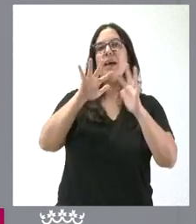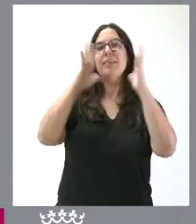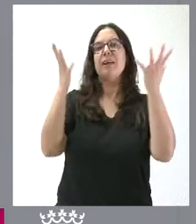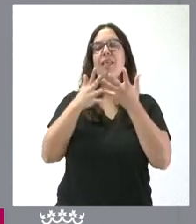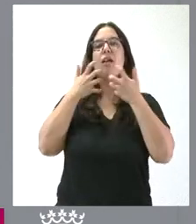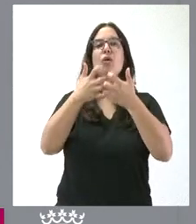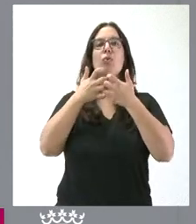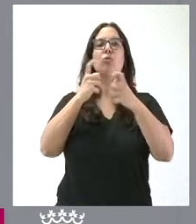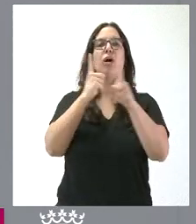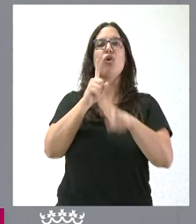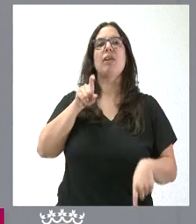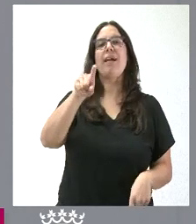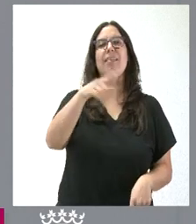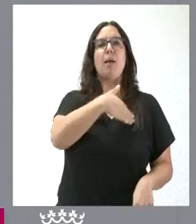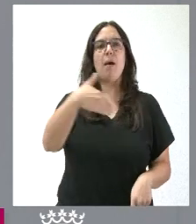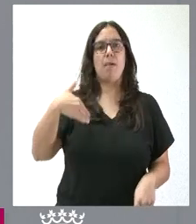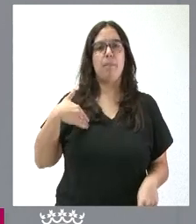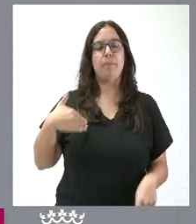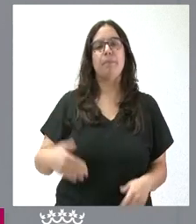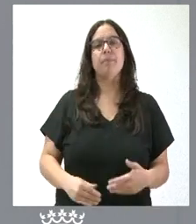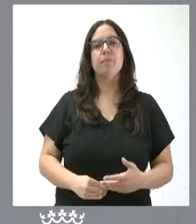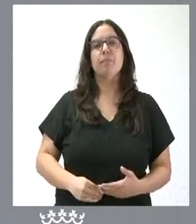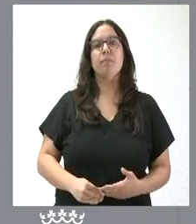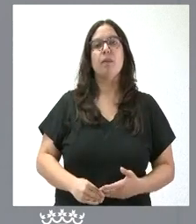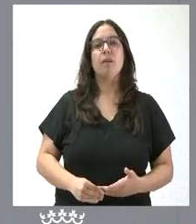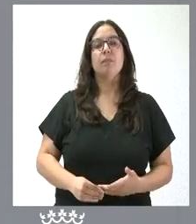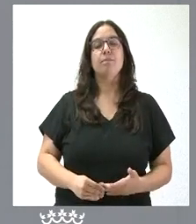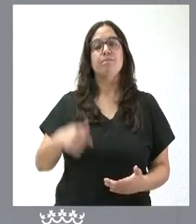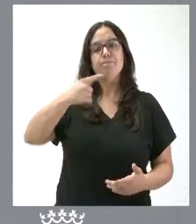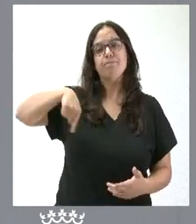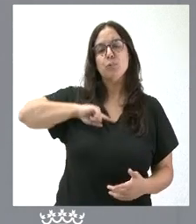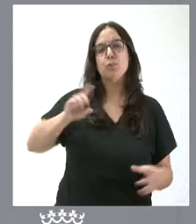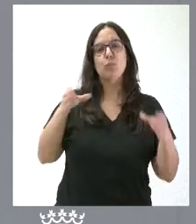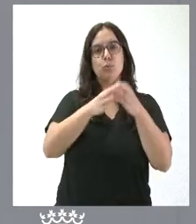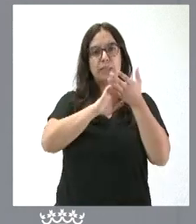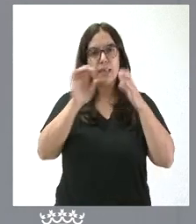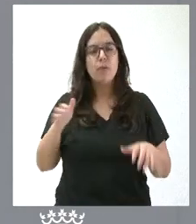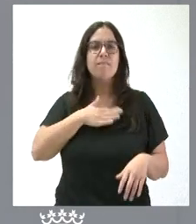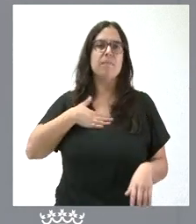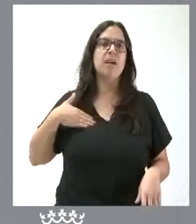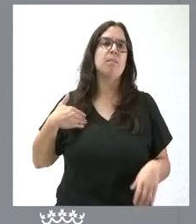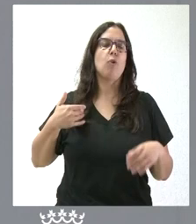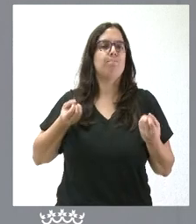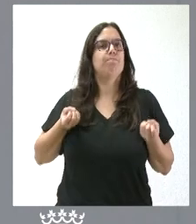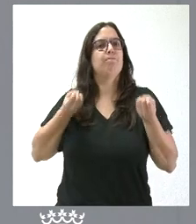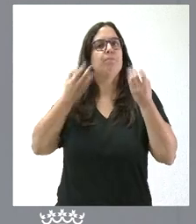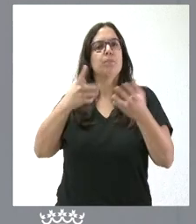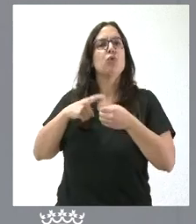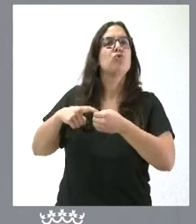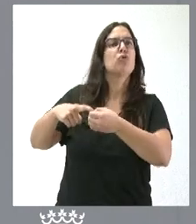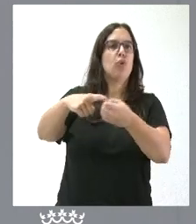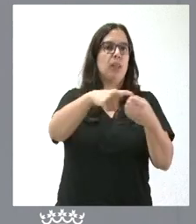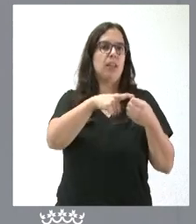de la Lucha contra el Cáncer de Mama. Y desde aquí, desde la Junta de Castilla y León, queremos mostrar nuestra solidaridad